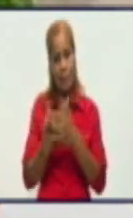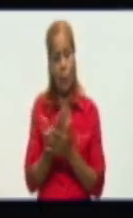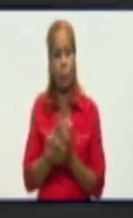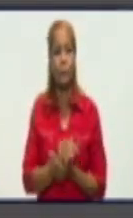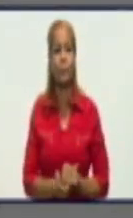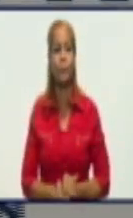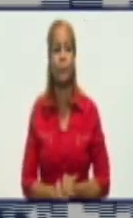Gracias. Gracias. Gracias.